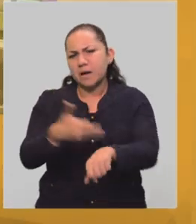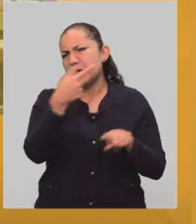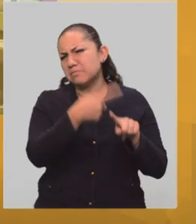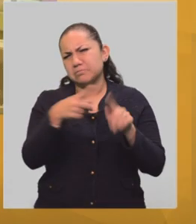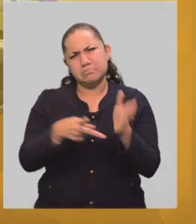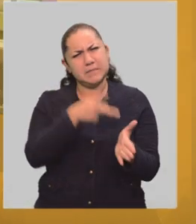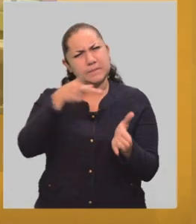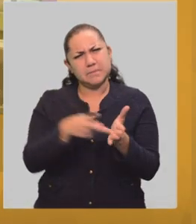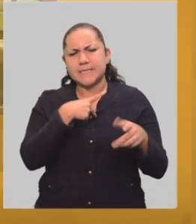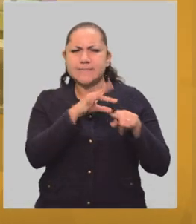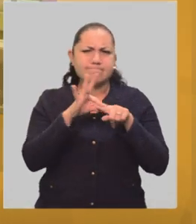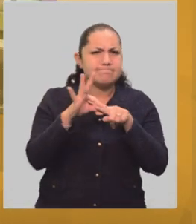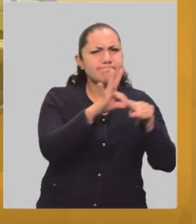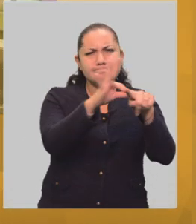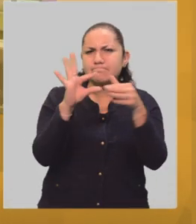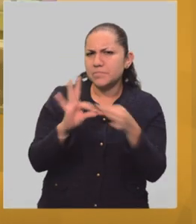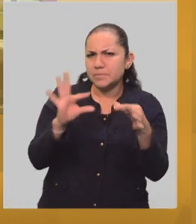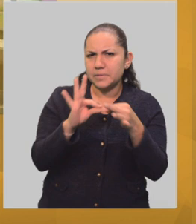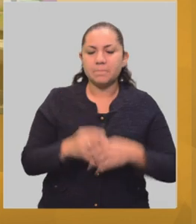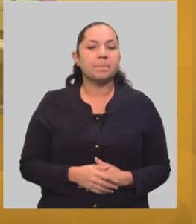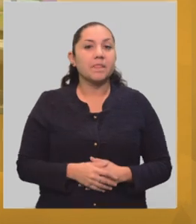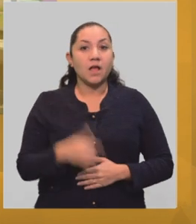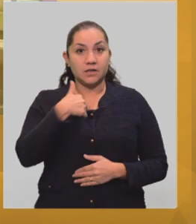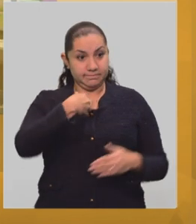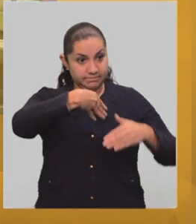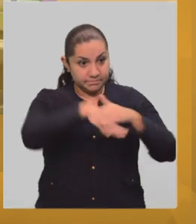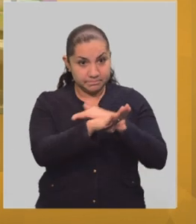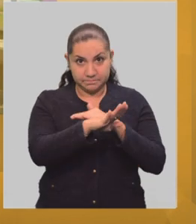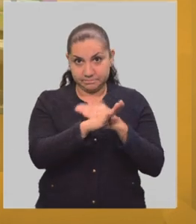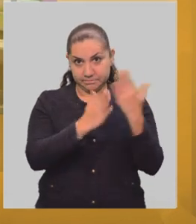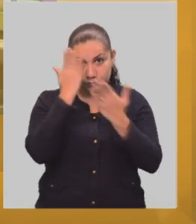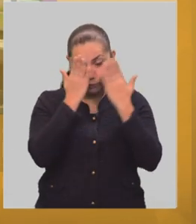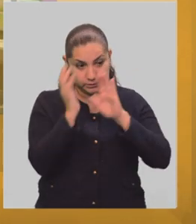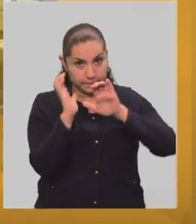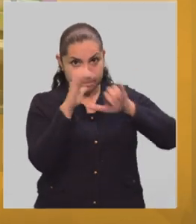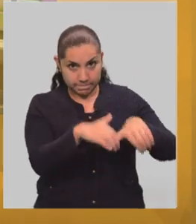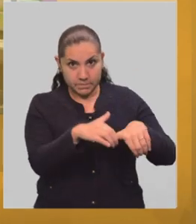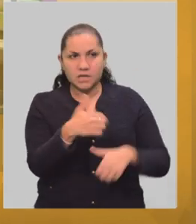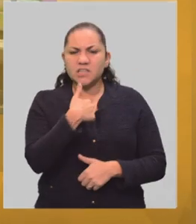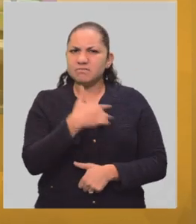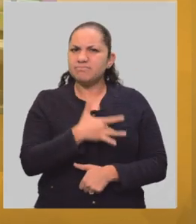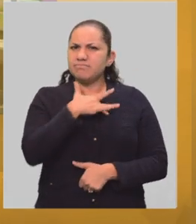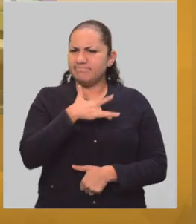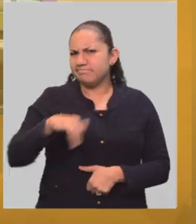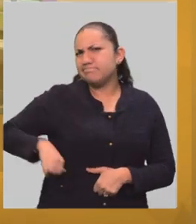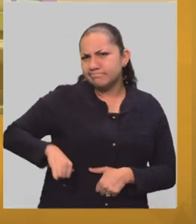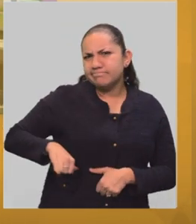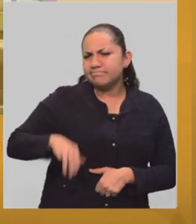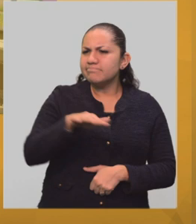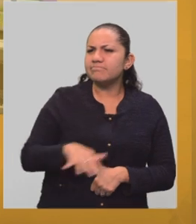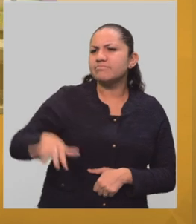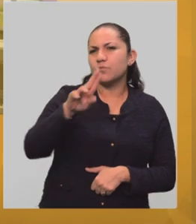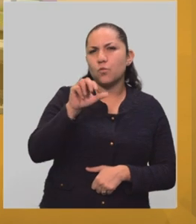Empecé cuando ingresé a la carrera, me llamó siempre la atención la historia de la UNAM, sus